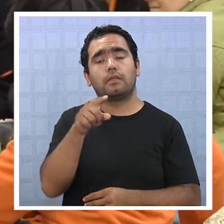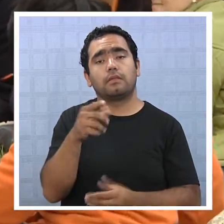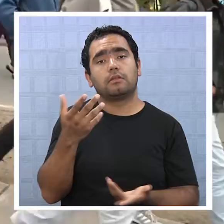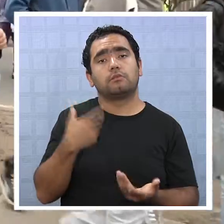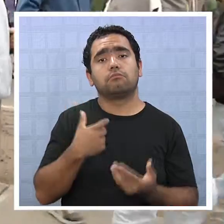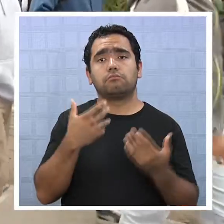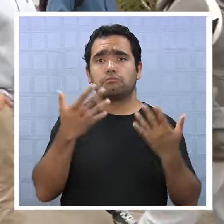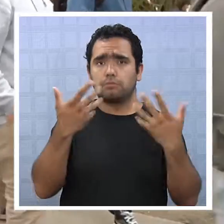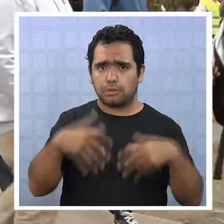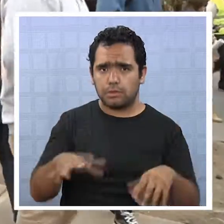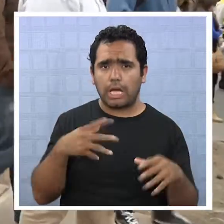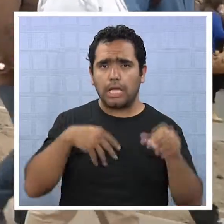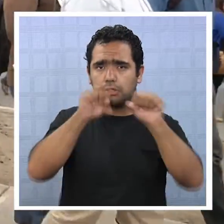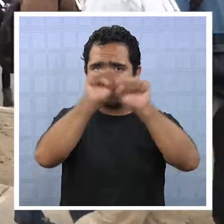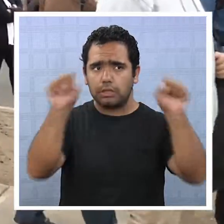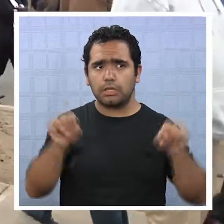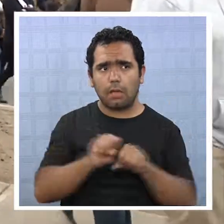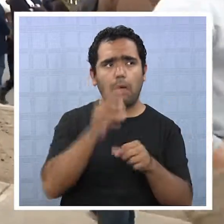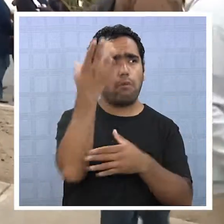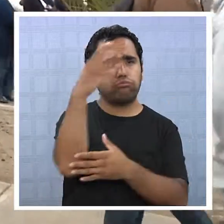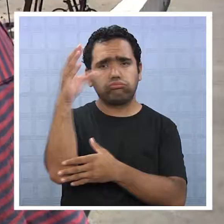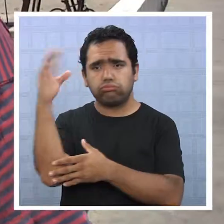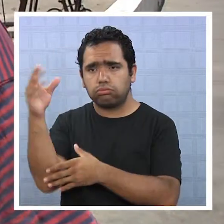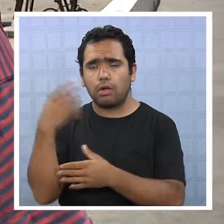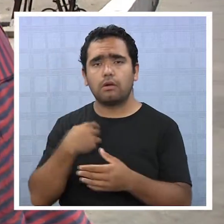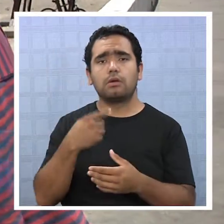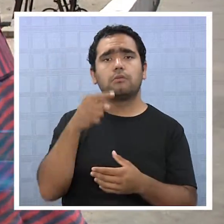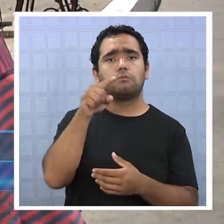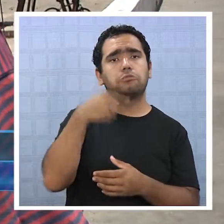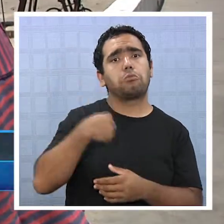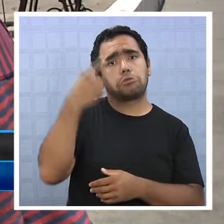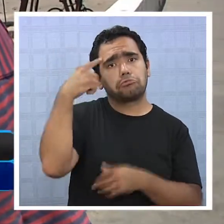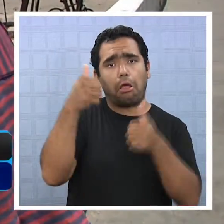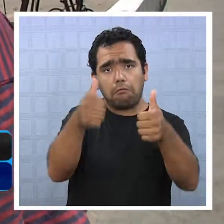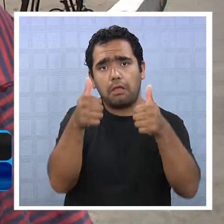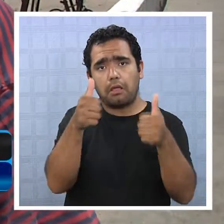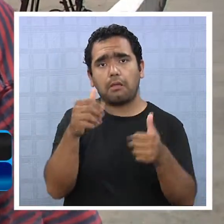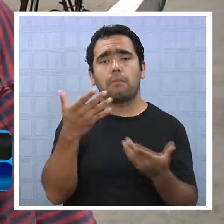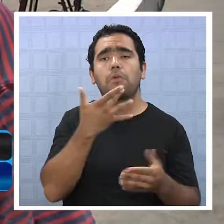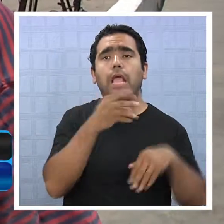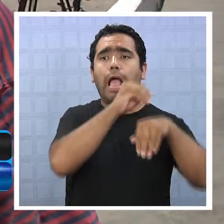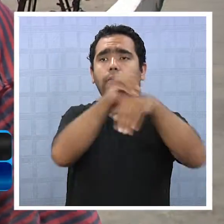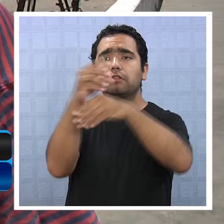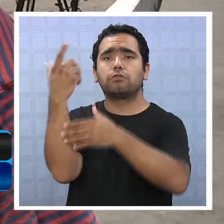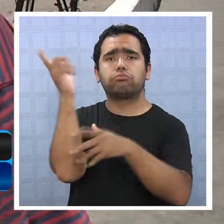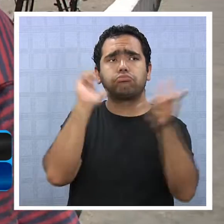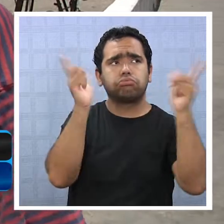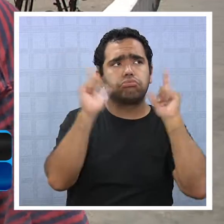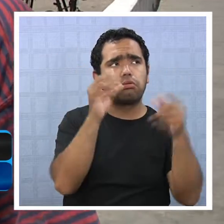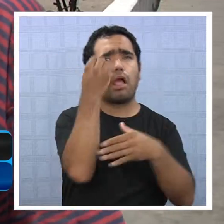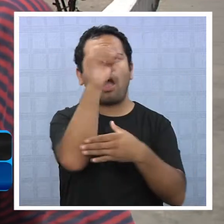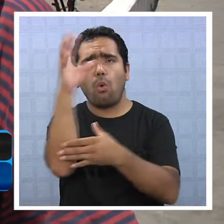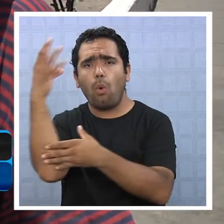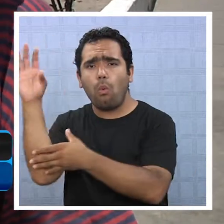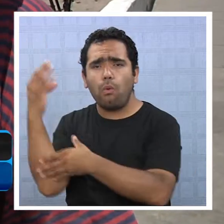Se supone que están activados los sistemas de alarma. Entonces, si es por el asunto de los tsunamis,